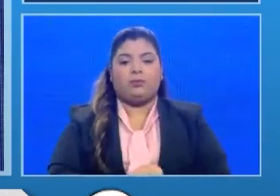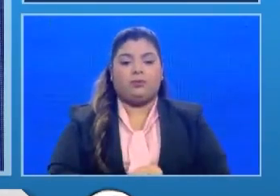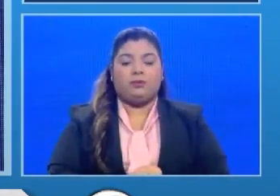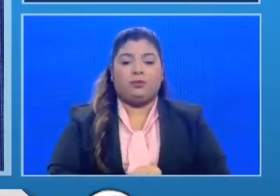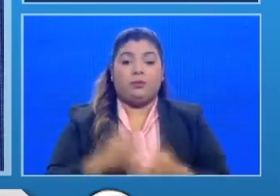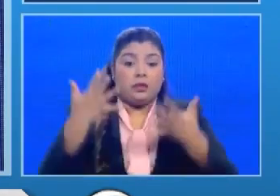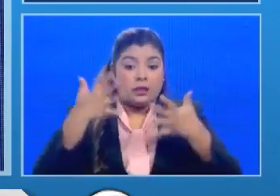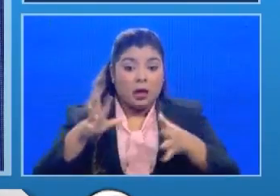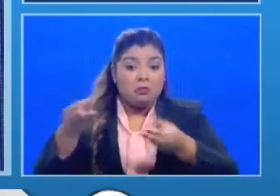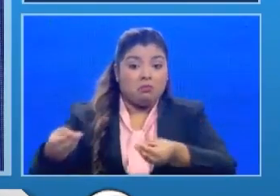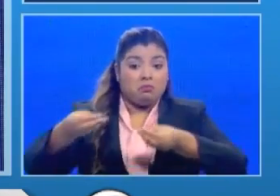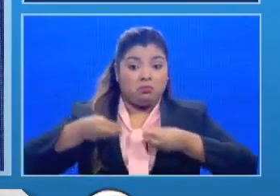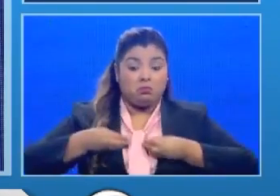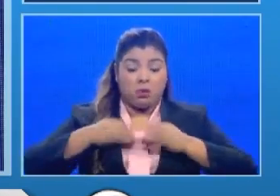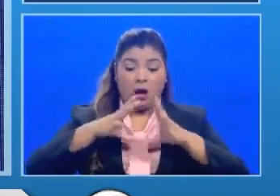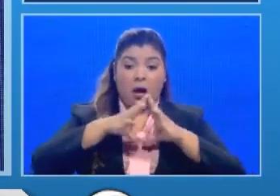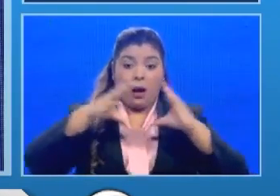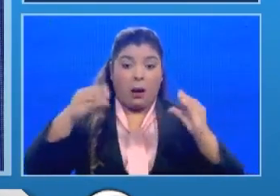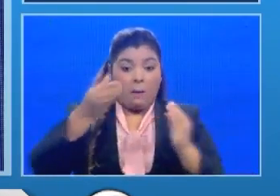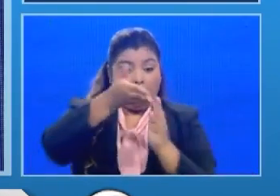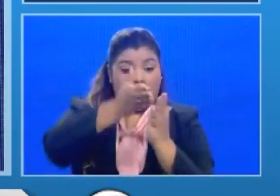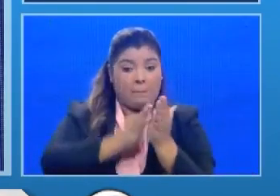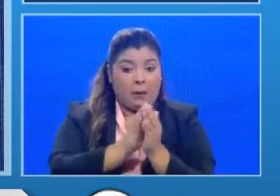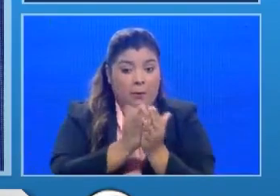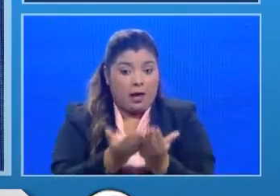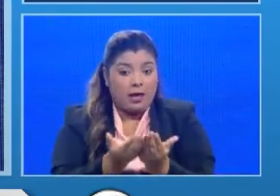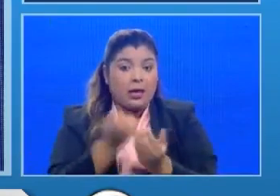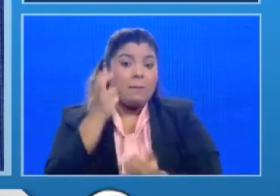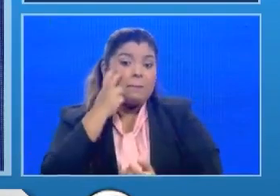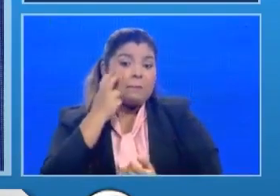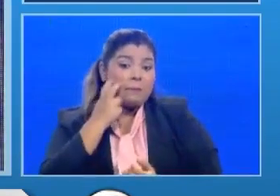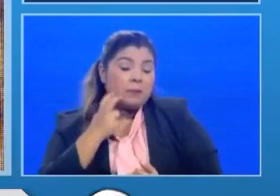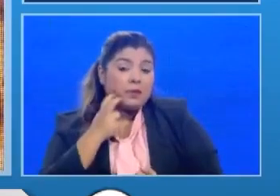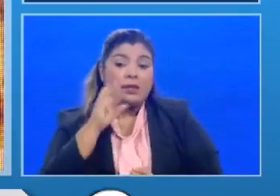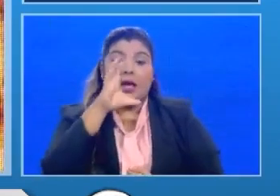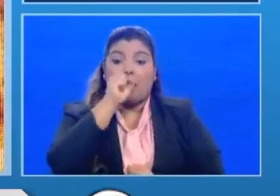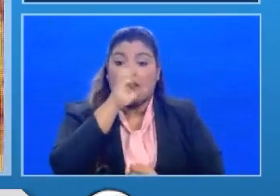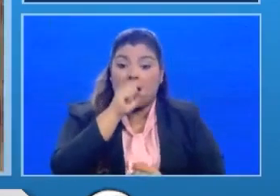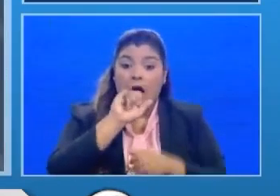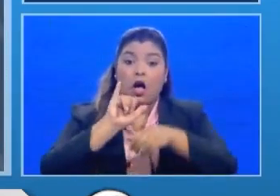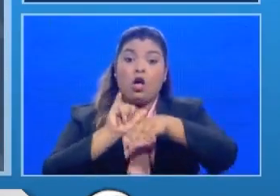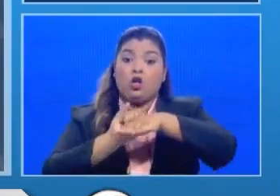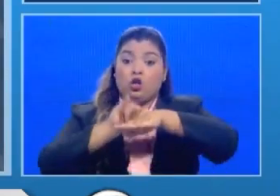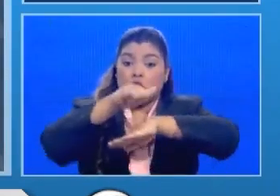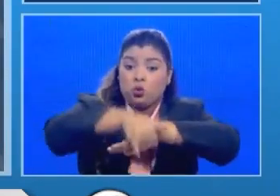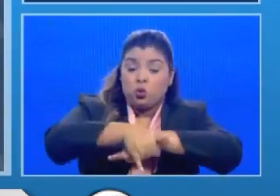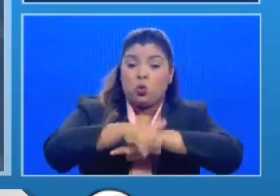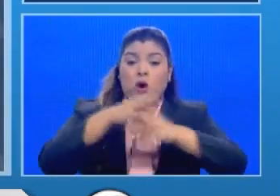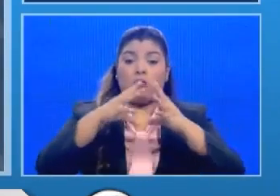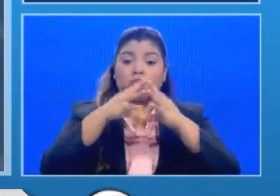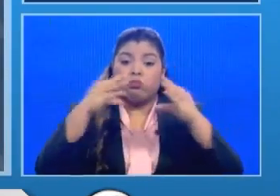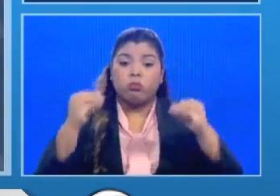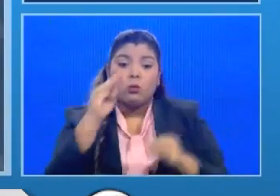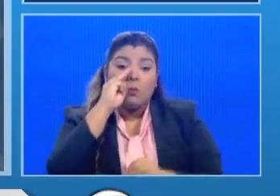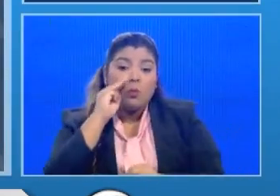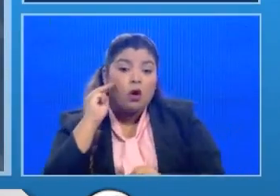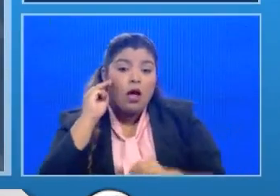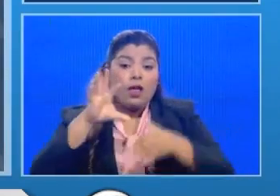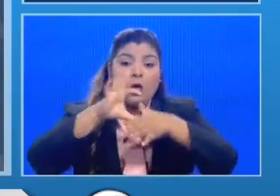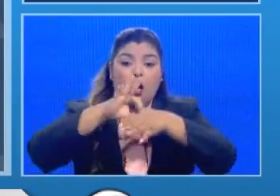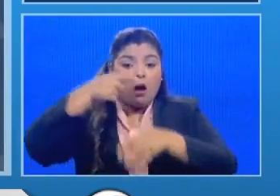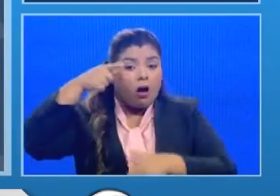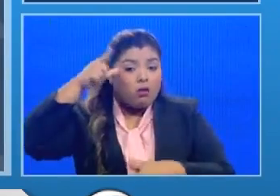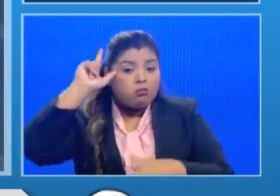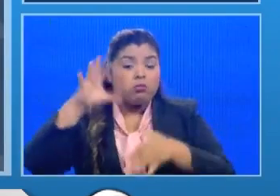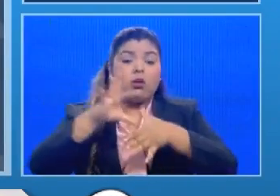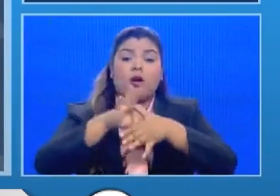adquirido papaya piña naranjas yuca otoe carne de res carne